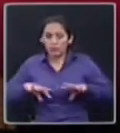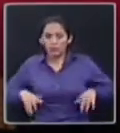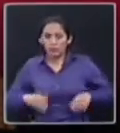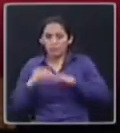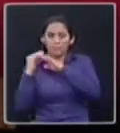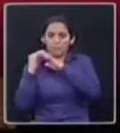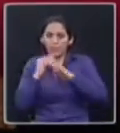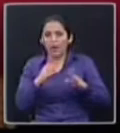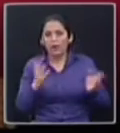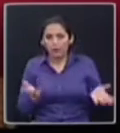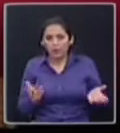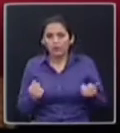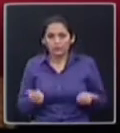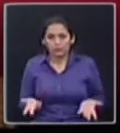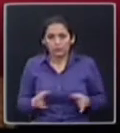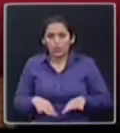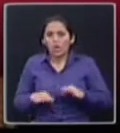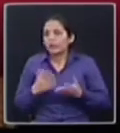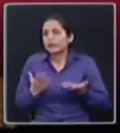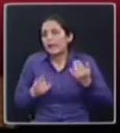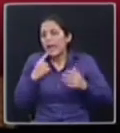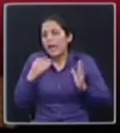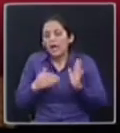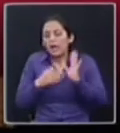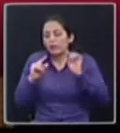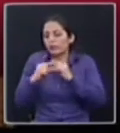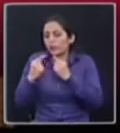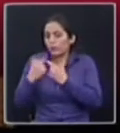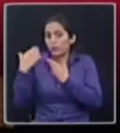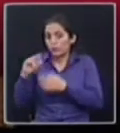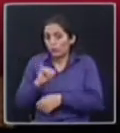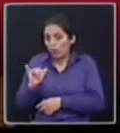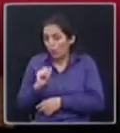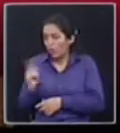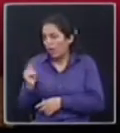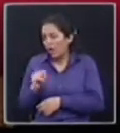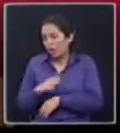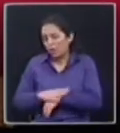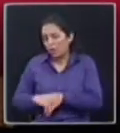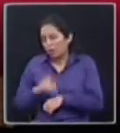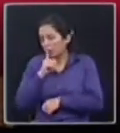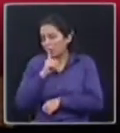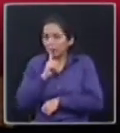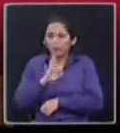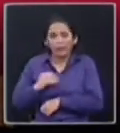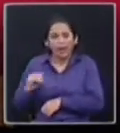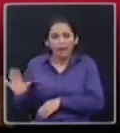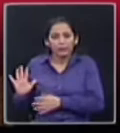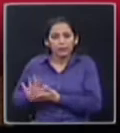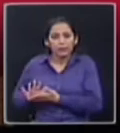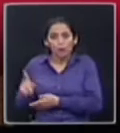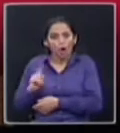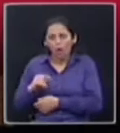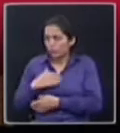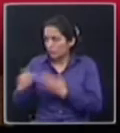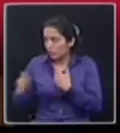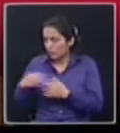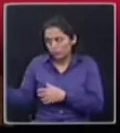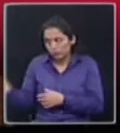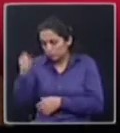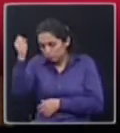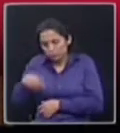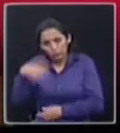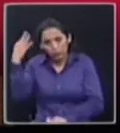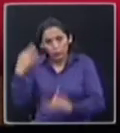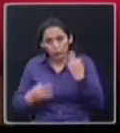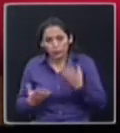no tiene bandera política. No tiene bandera política. Hoy nosotros tenemos que trabajar por los ciudadanos. ¿Qué va hacer con el Consejo